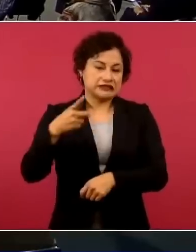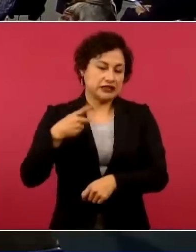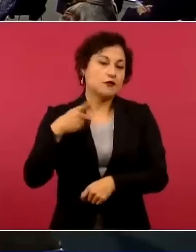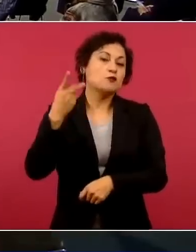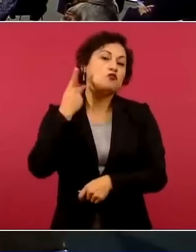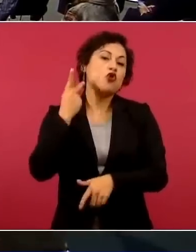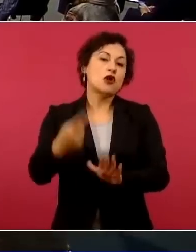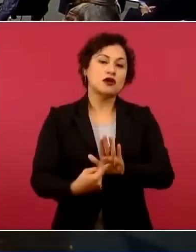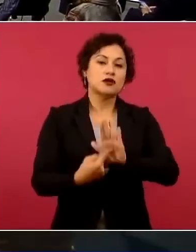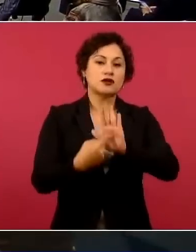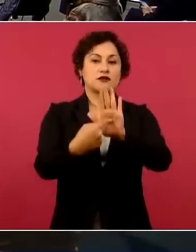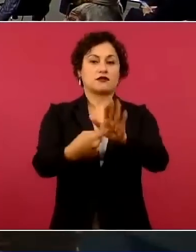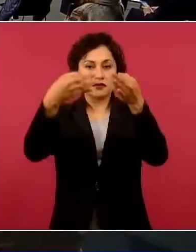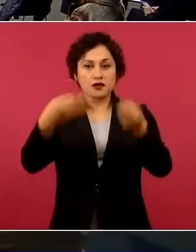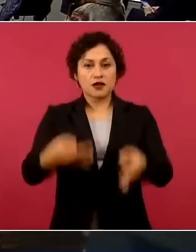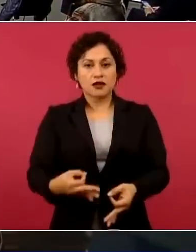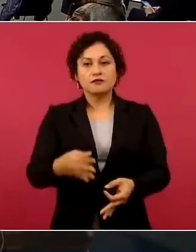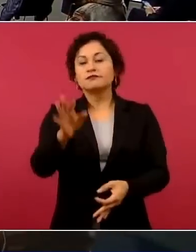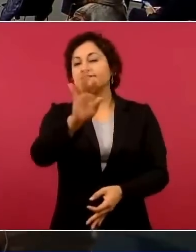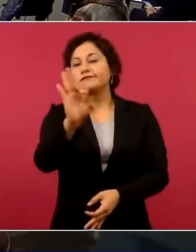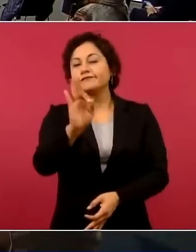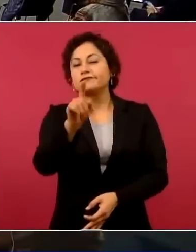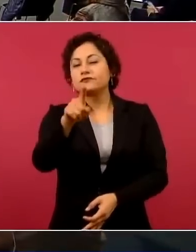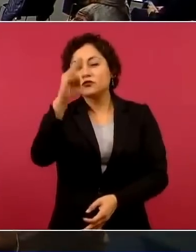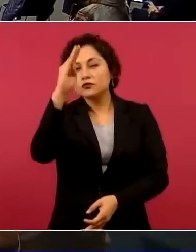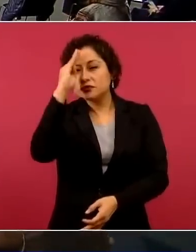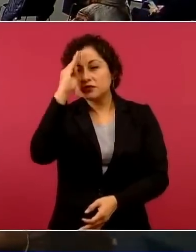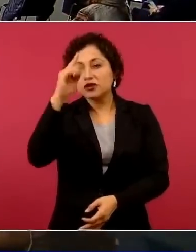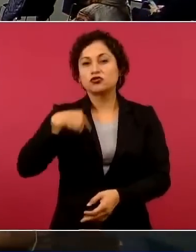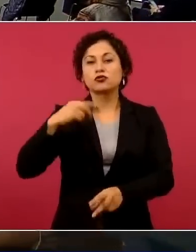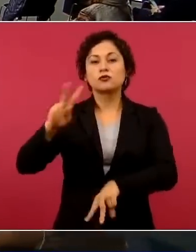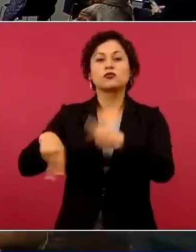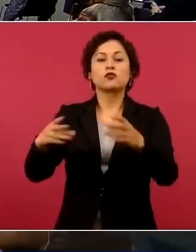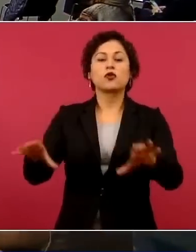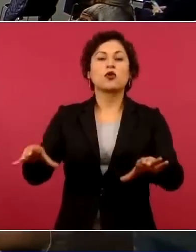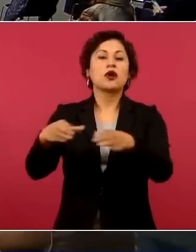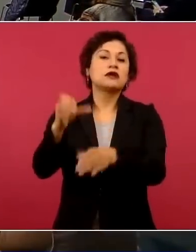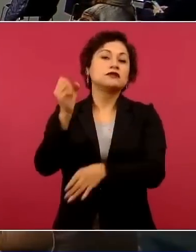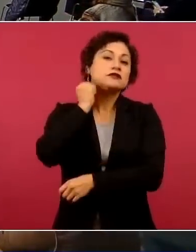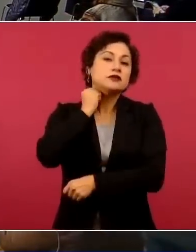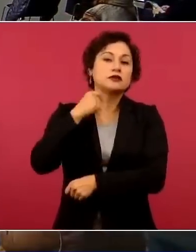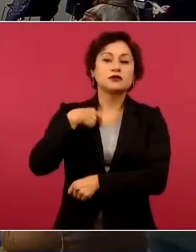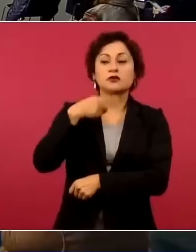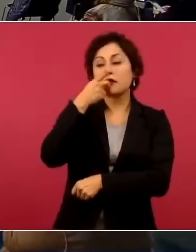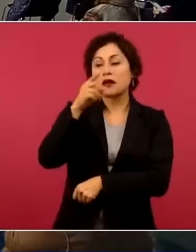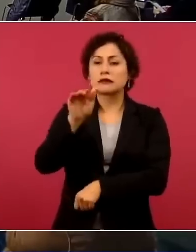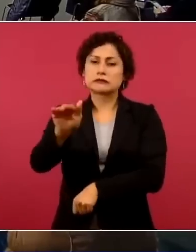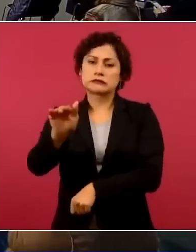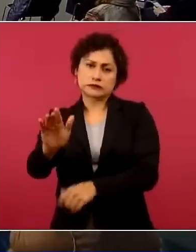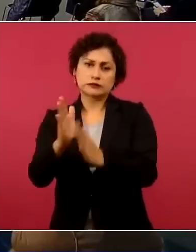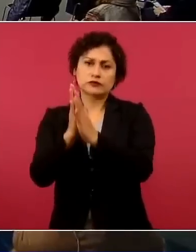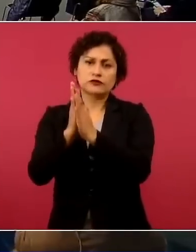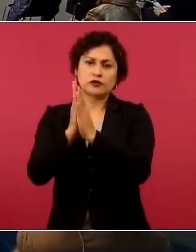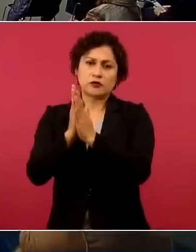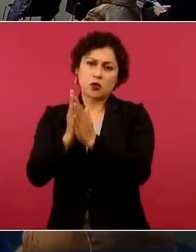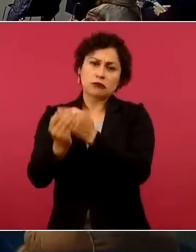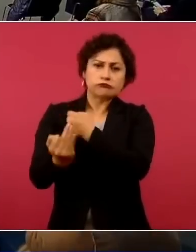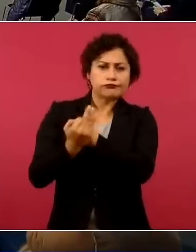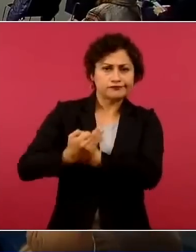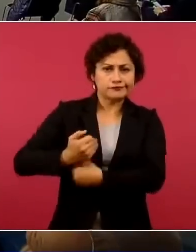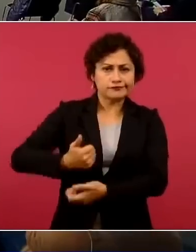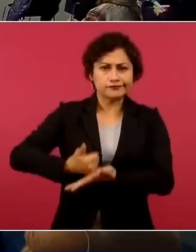Senado y les digo a los senadores, ayuden. No,